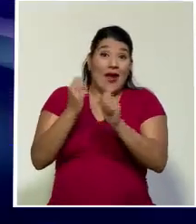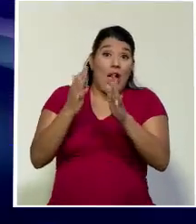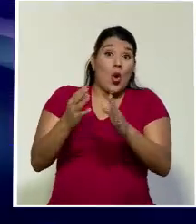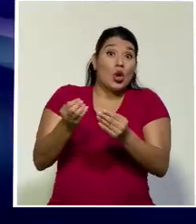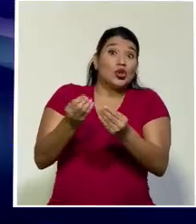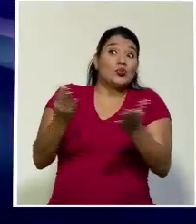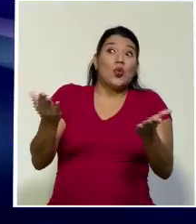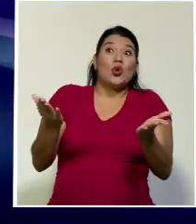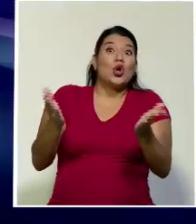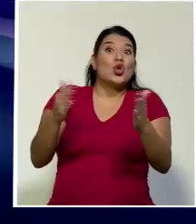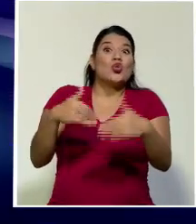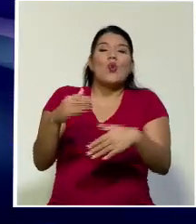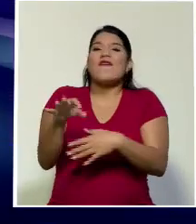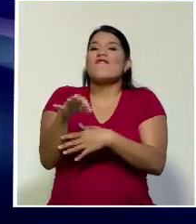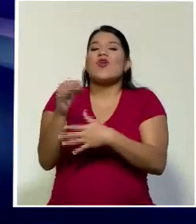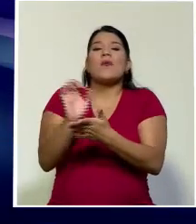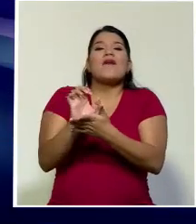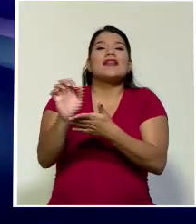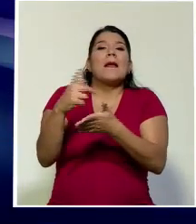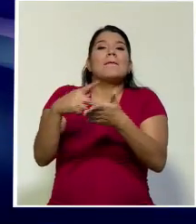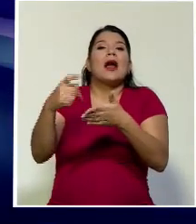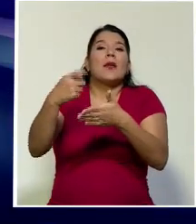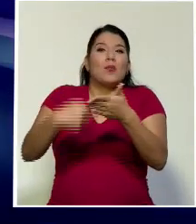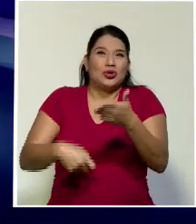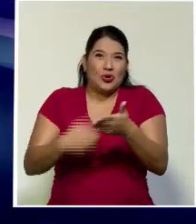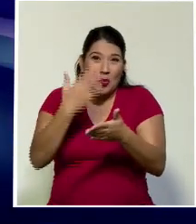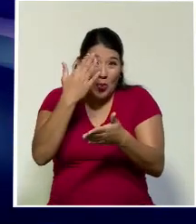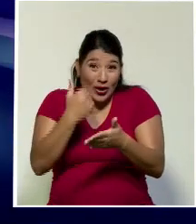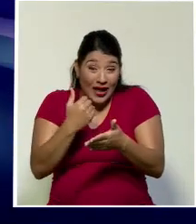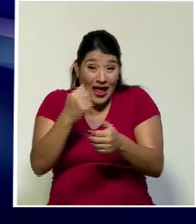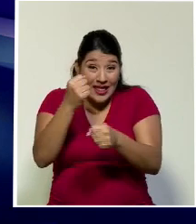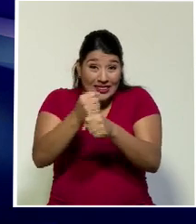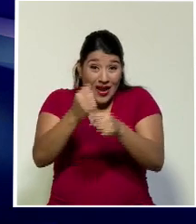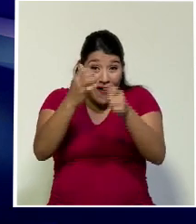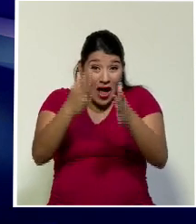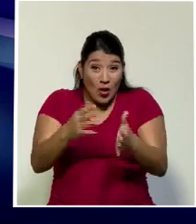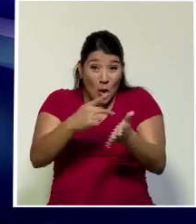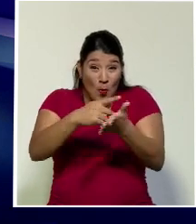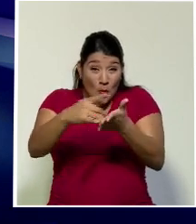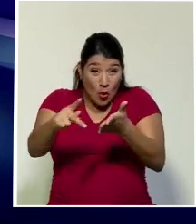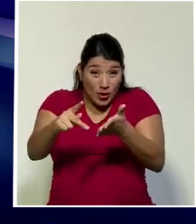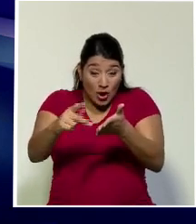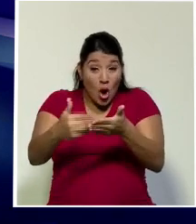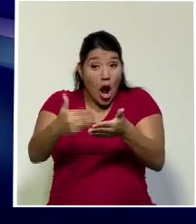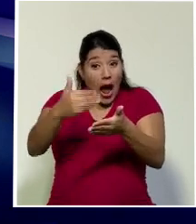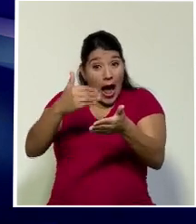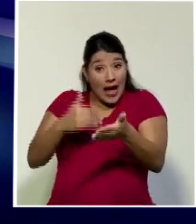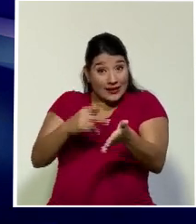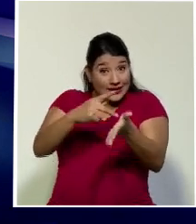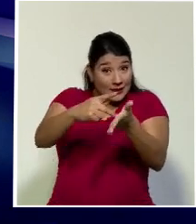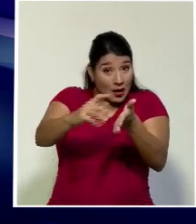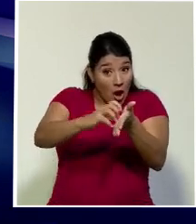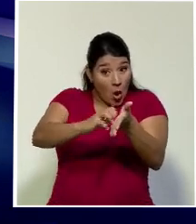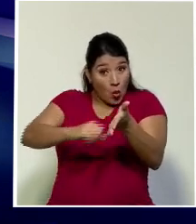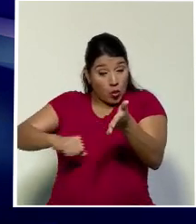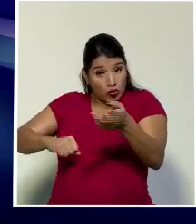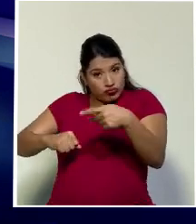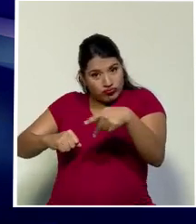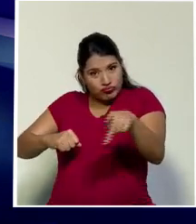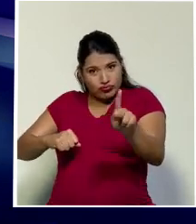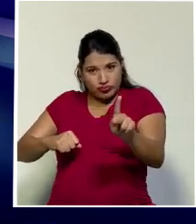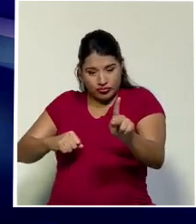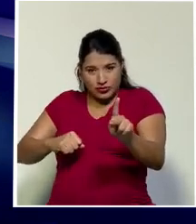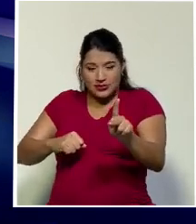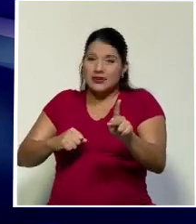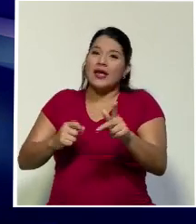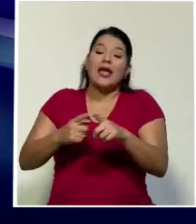no existe escapatoria. Aquí el tema sería que entonces haya esa uniformidad y esa generalidad que nos